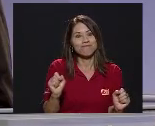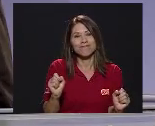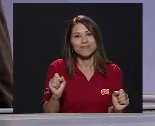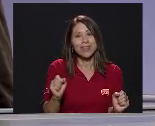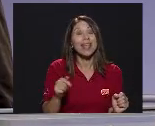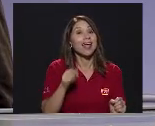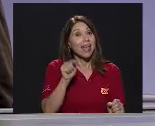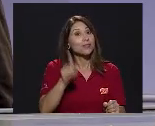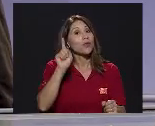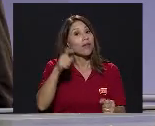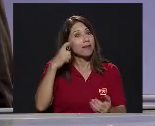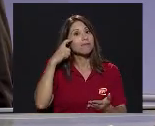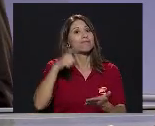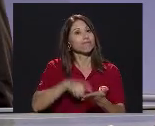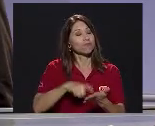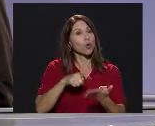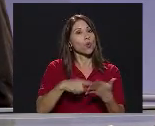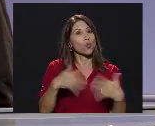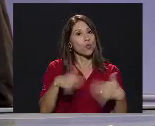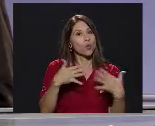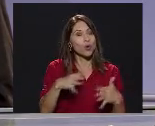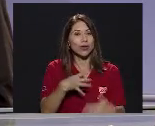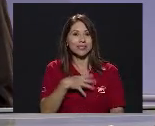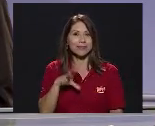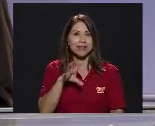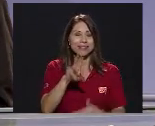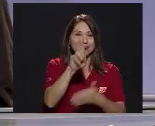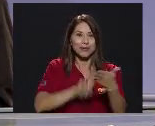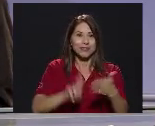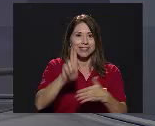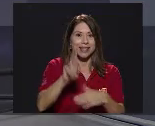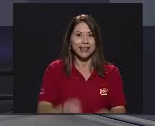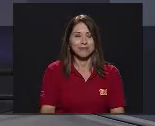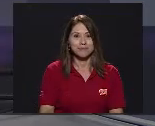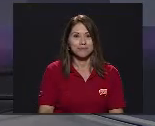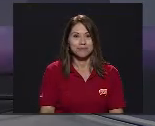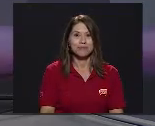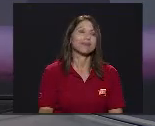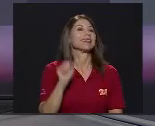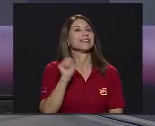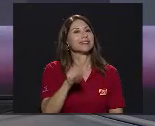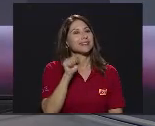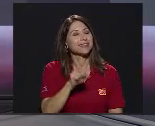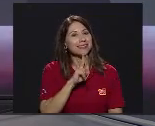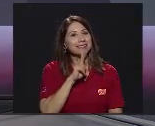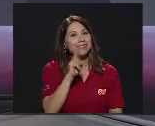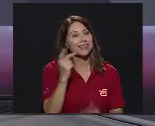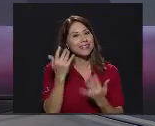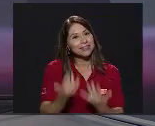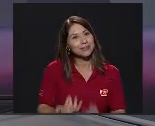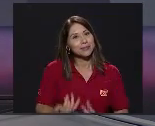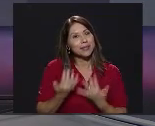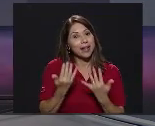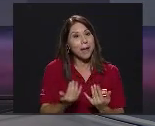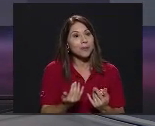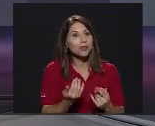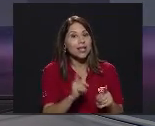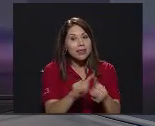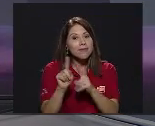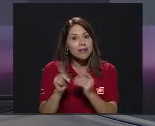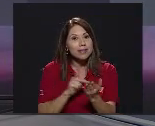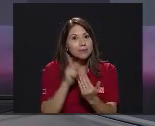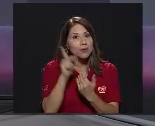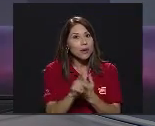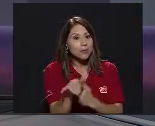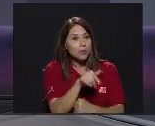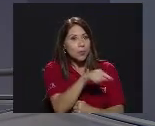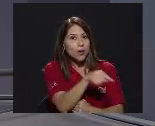Darle el mérito Que se merece A la universidad Esperamos de verdad Que iniciativas Como esta Sirvan